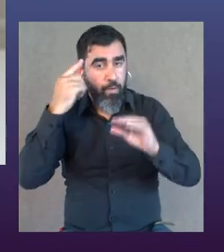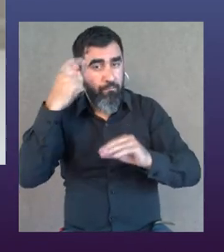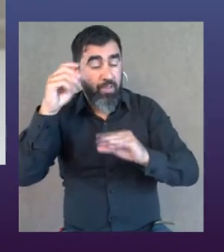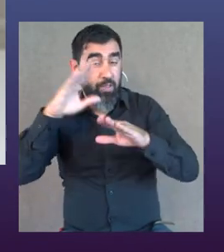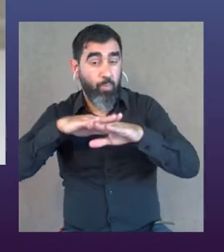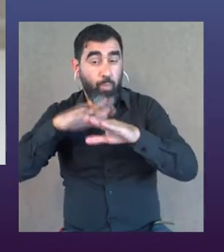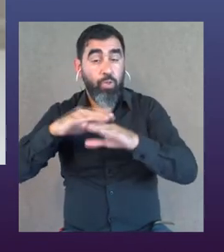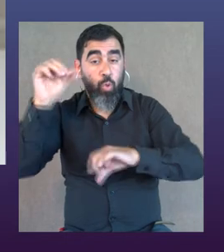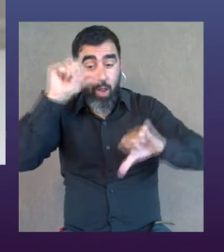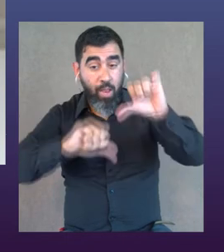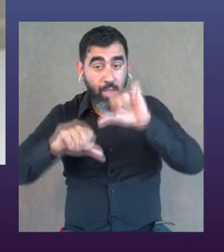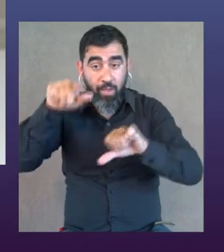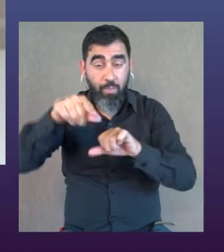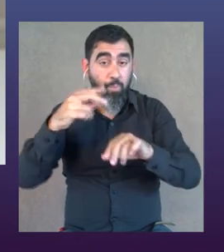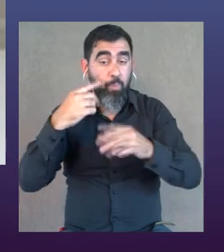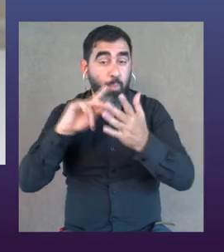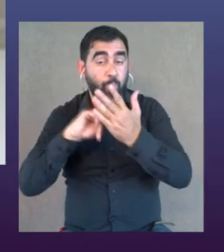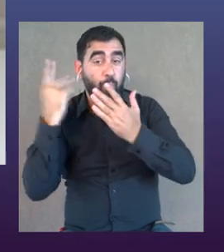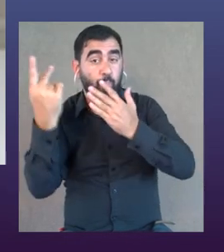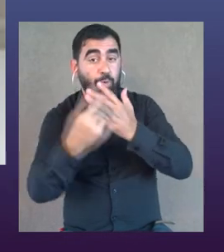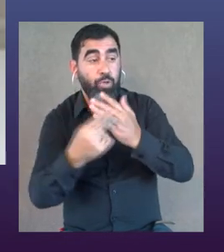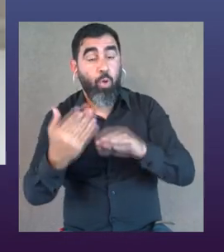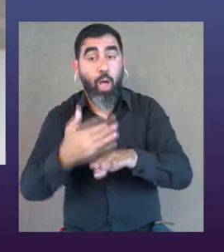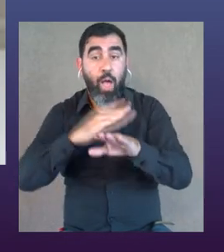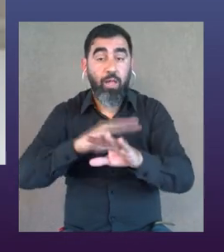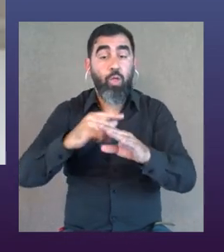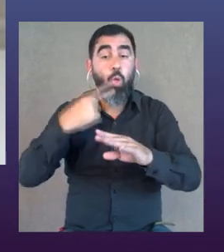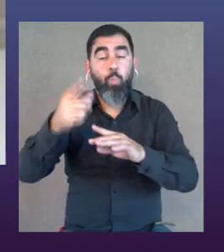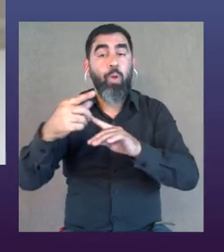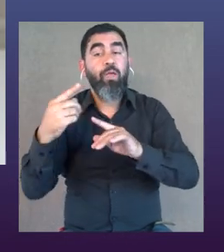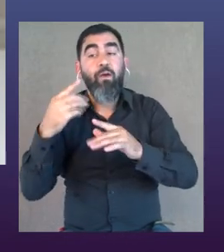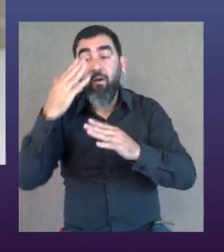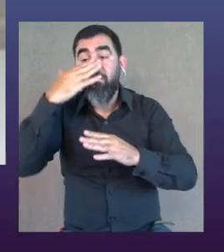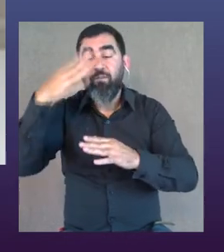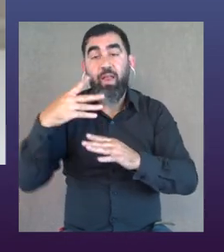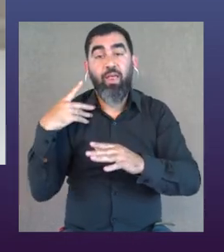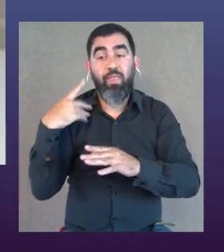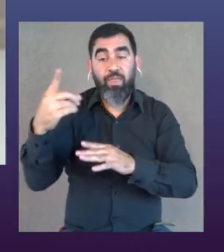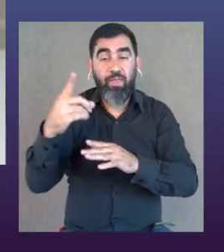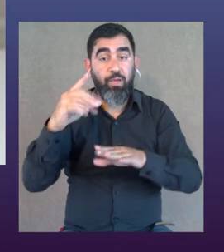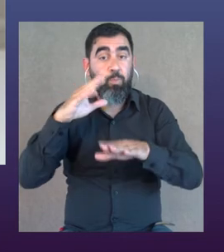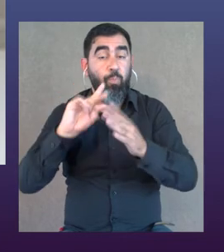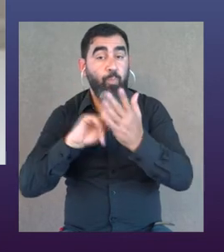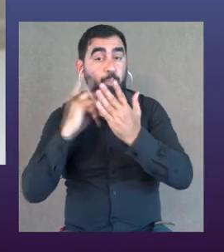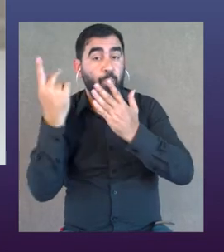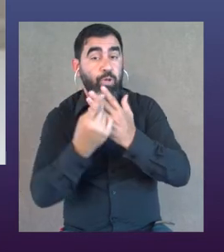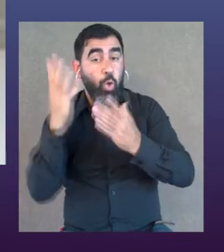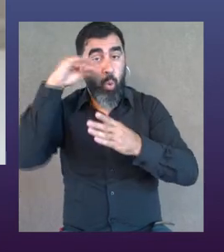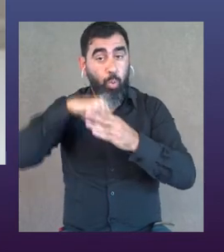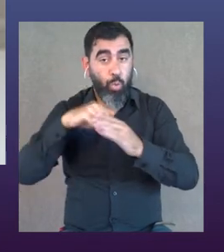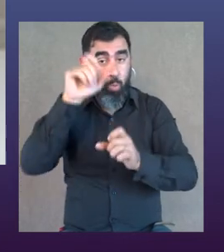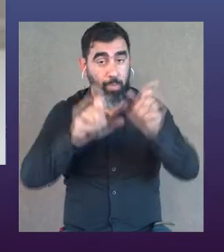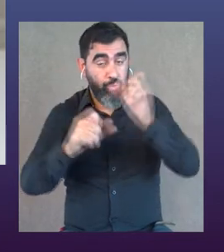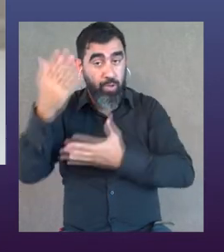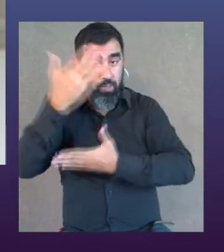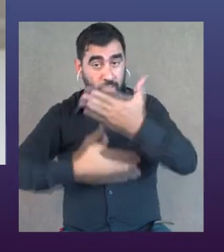Y todos los creadores que han pasado por los laboratorios del proyecto una medida diferente antes o después han terminado dirigiendo o poniendo en marcha algún proyecto que